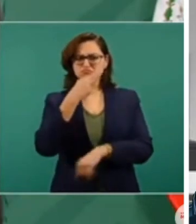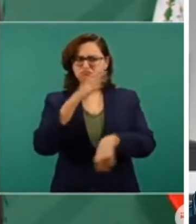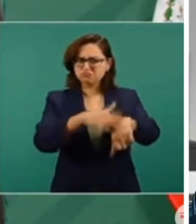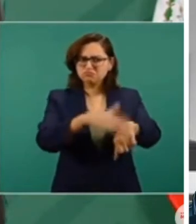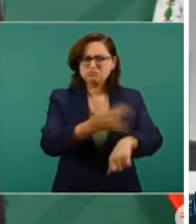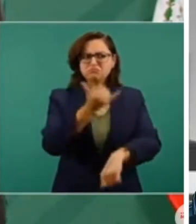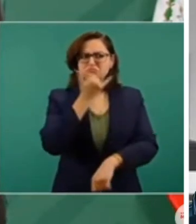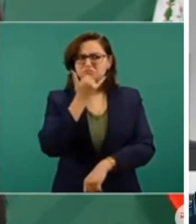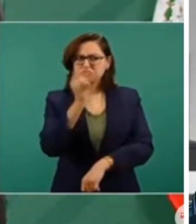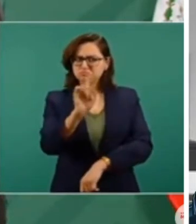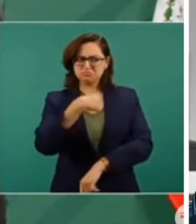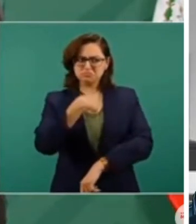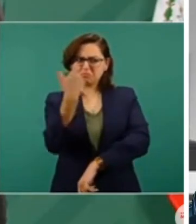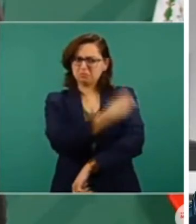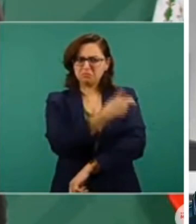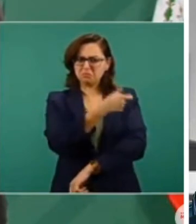Lo volvieron a vacunar.